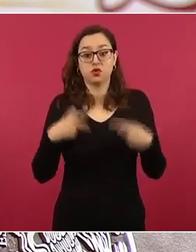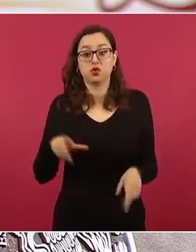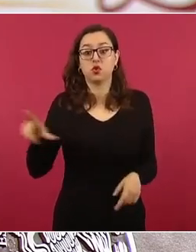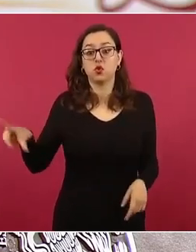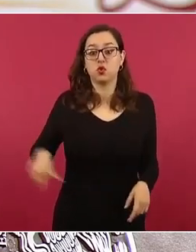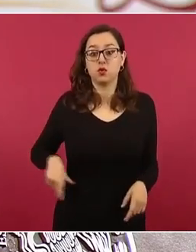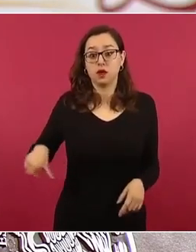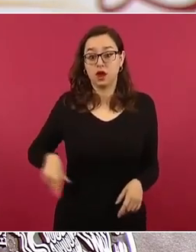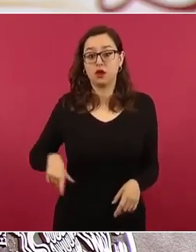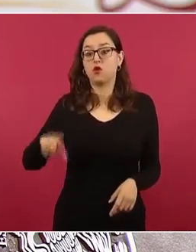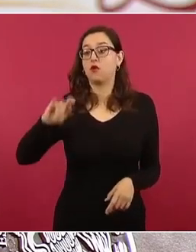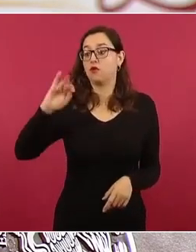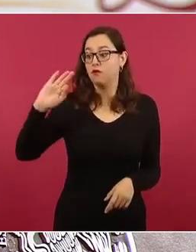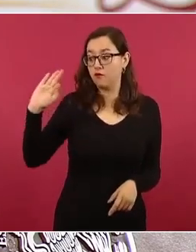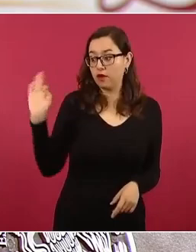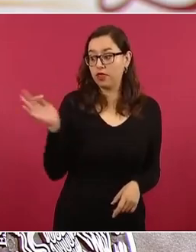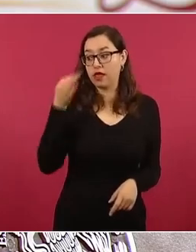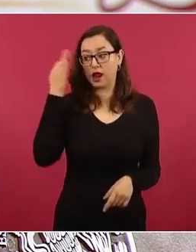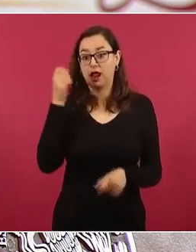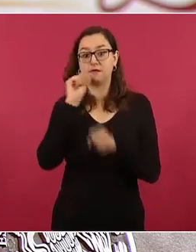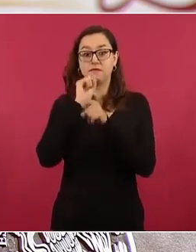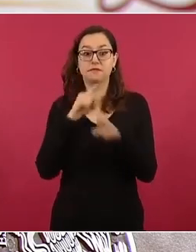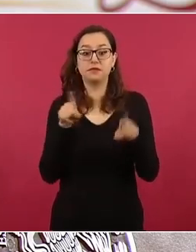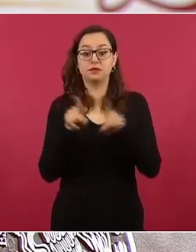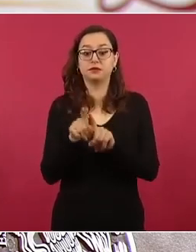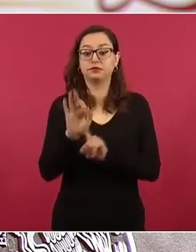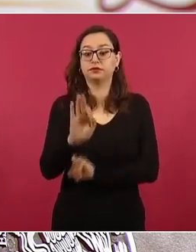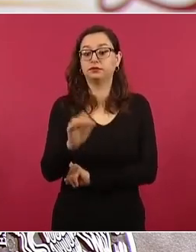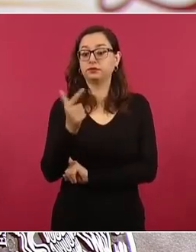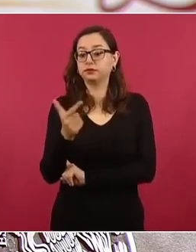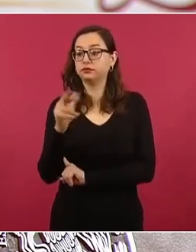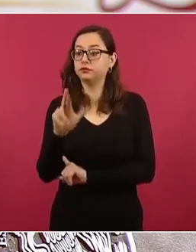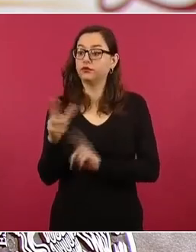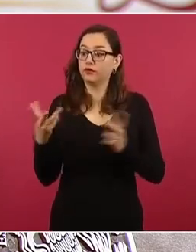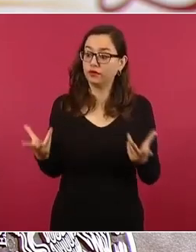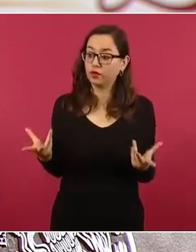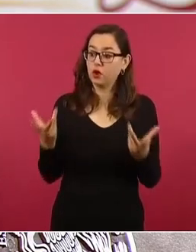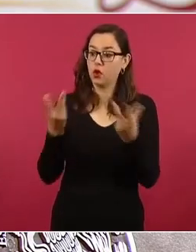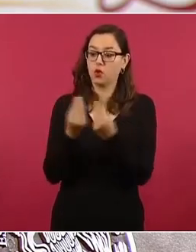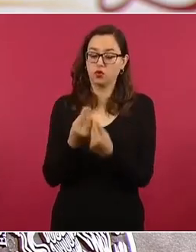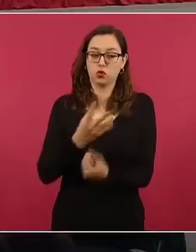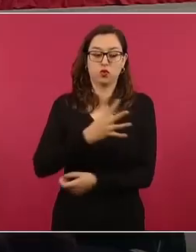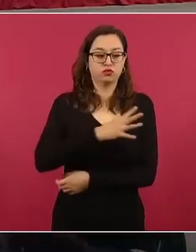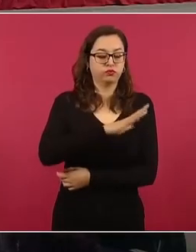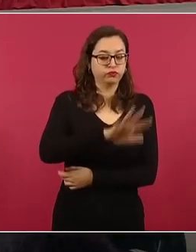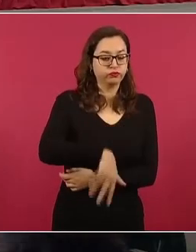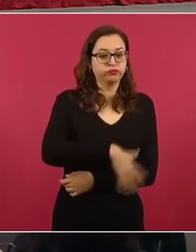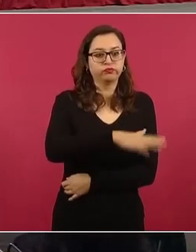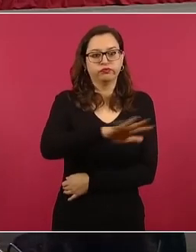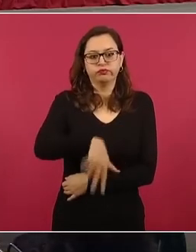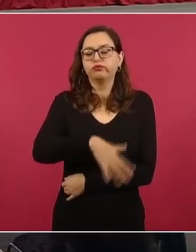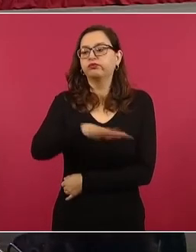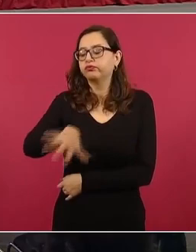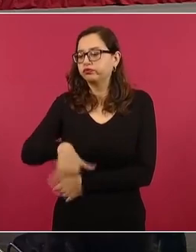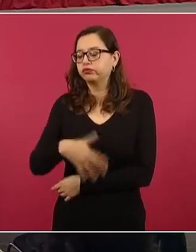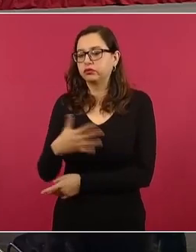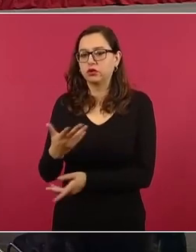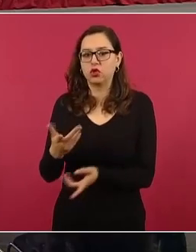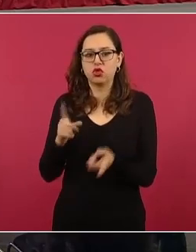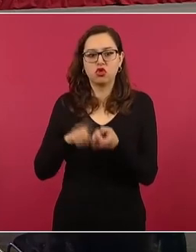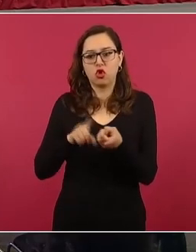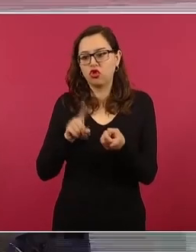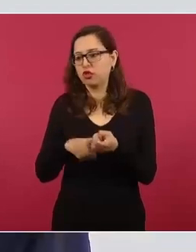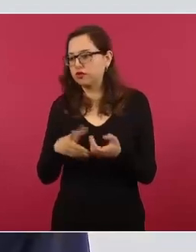Fiscalía General de la República realizan esas actividades con apoyo de la tecnología y el líder para la exploración del